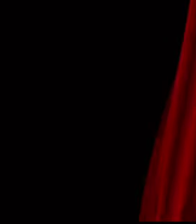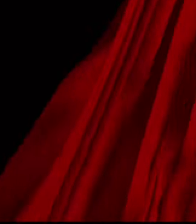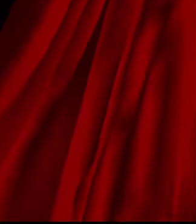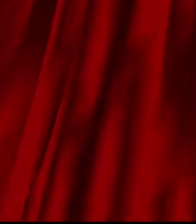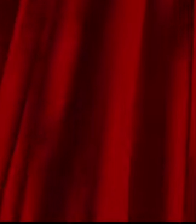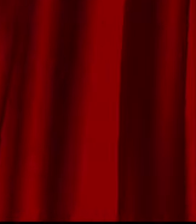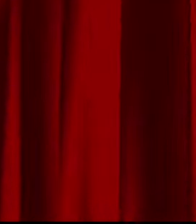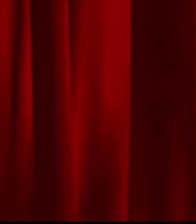Odebrecht. ¡Gracias! ¡Gracias! ¡Gracias! ¡Gracias!